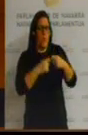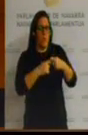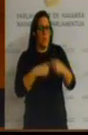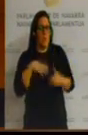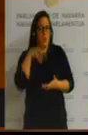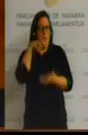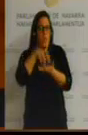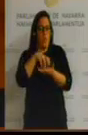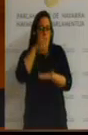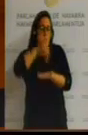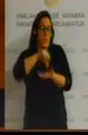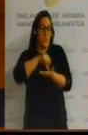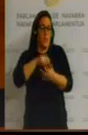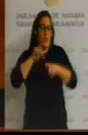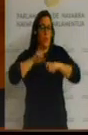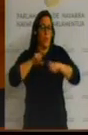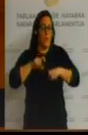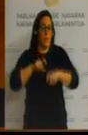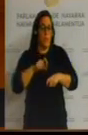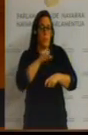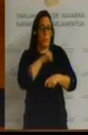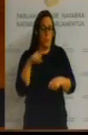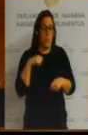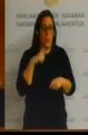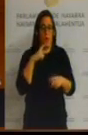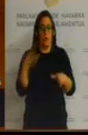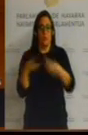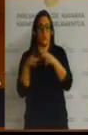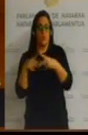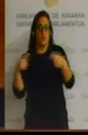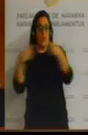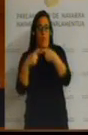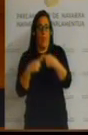ni con una sociedad deportiva privada. Creo que nada de nada.